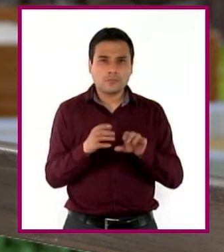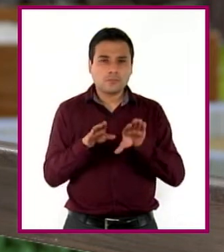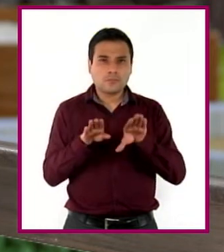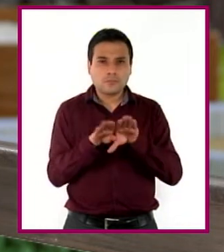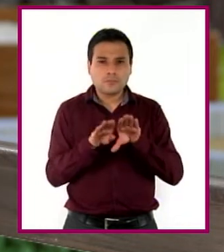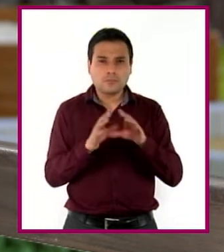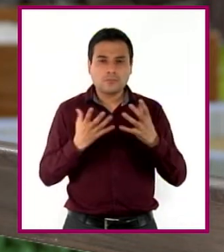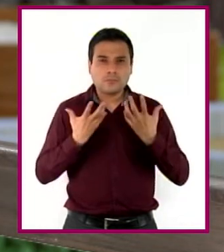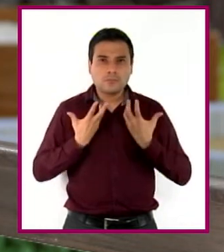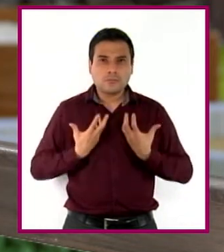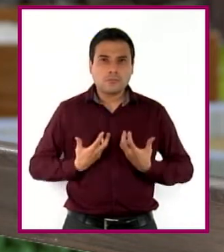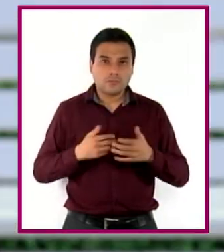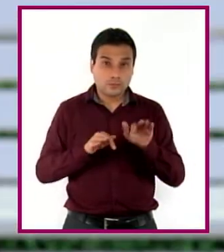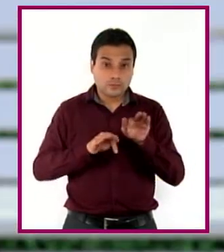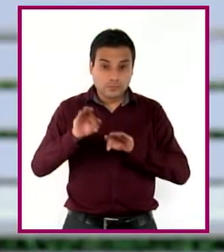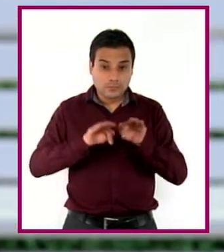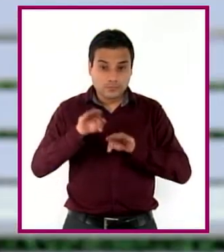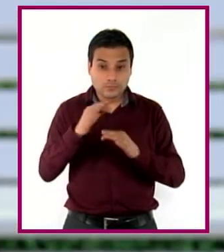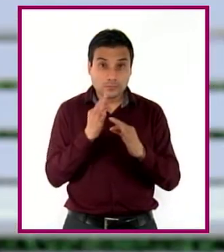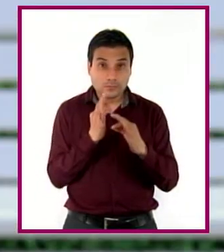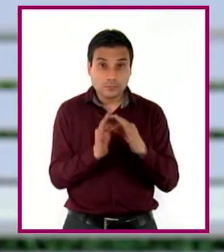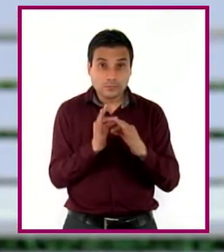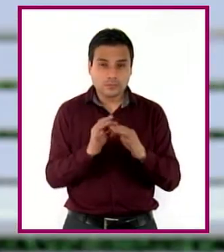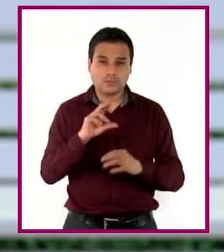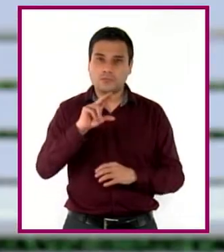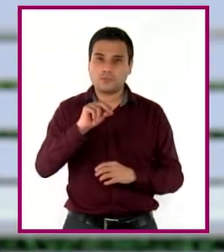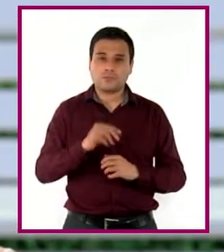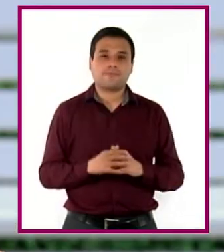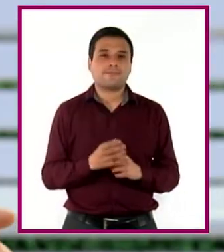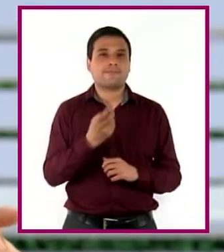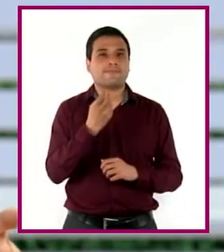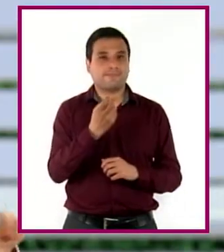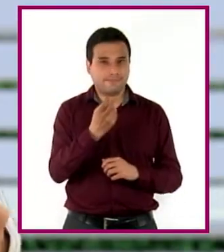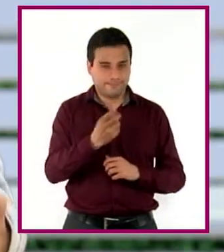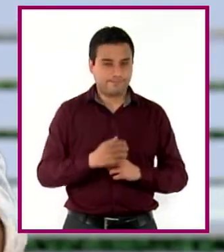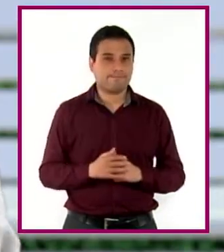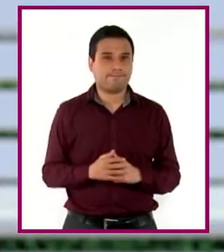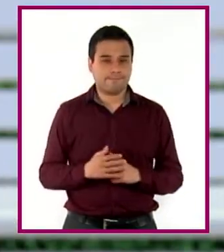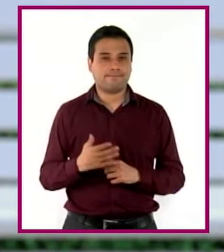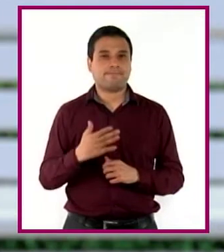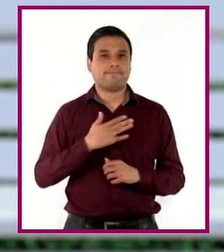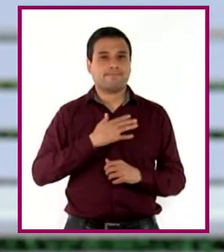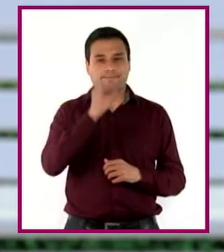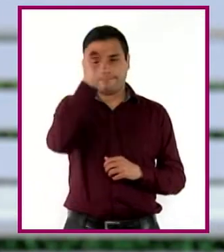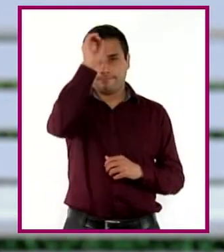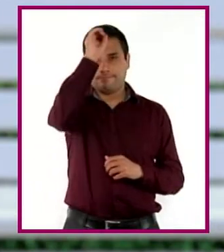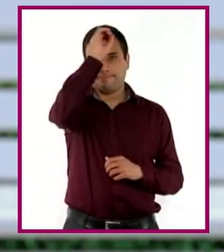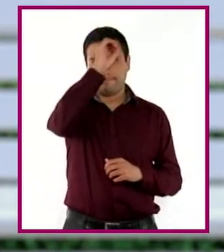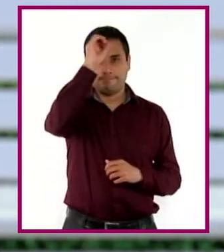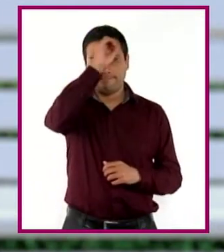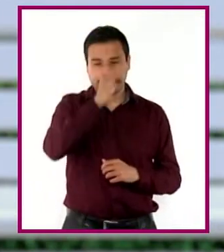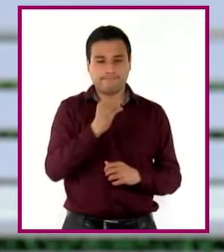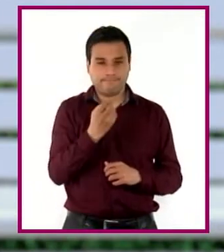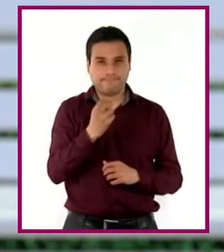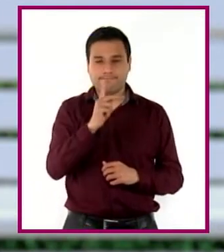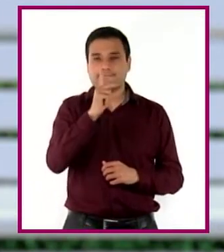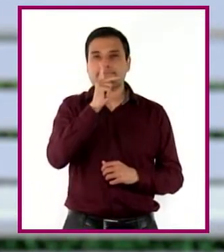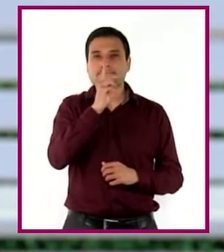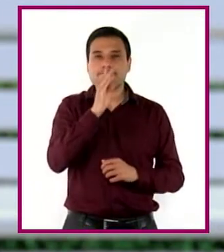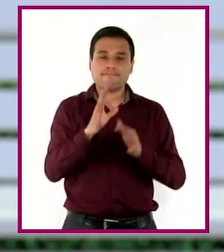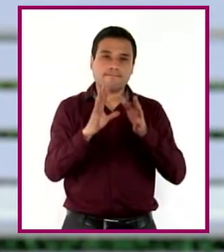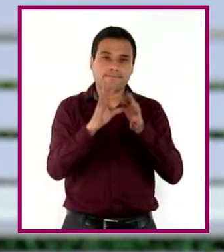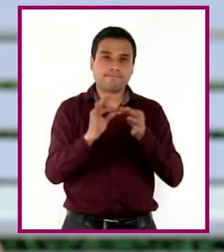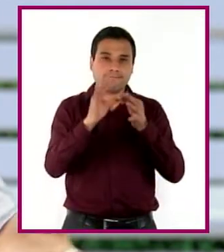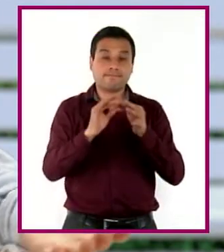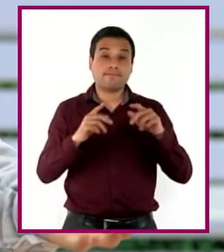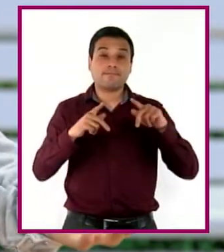logrado un buen desempeño trabajando. Mira, esa es otra razón para defender mi punto con mis papás. Las expectativas que